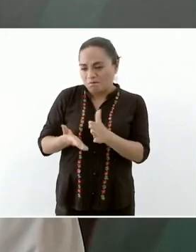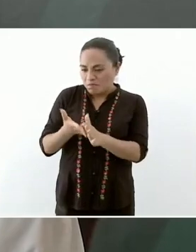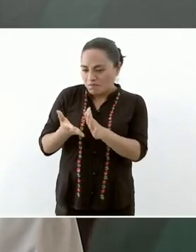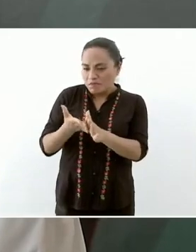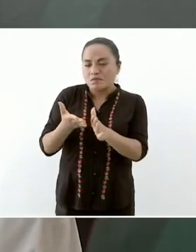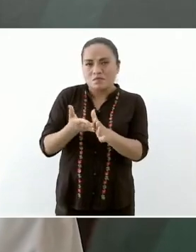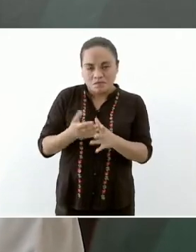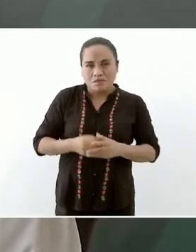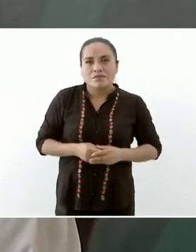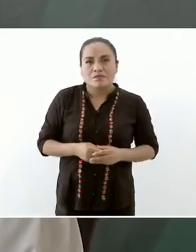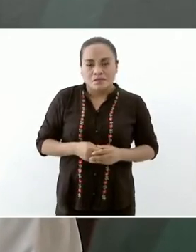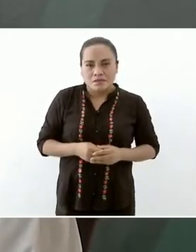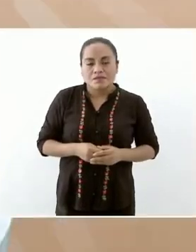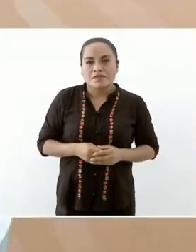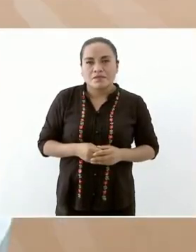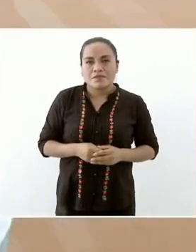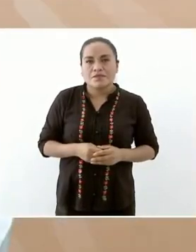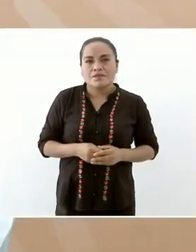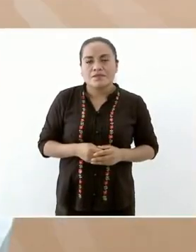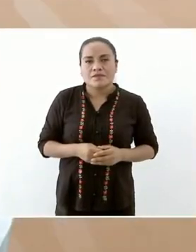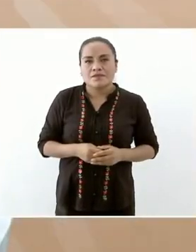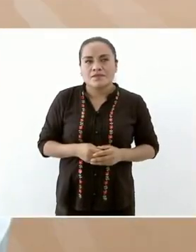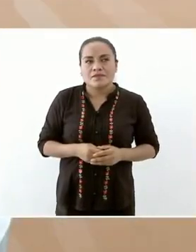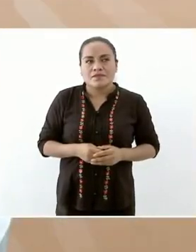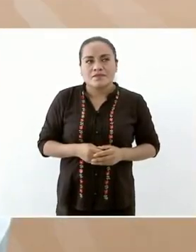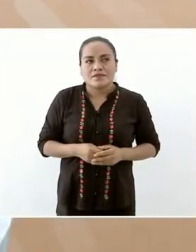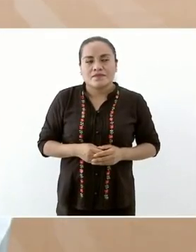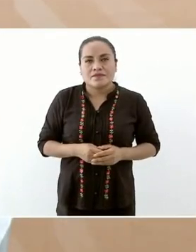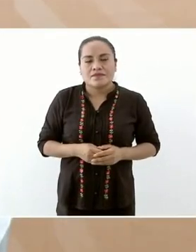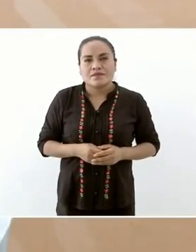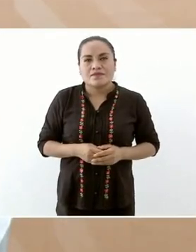sí aquí está